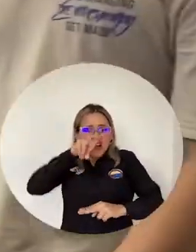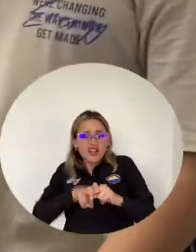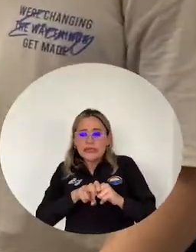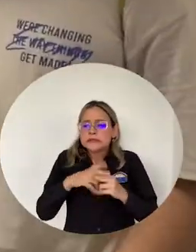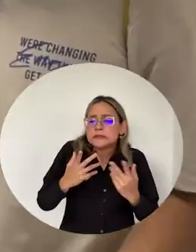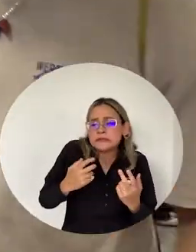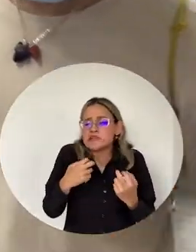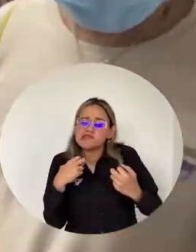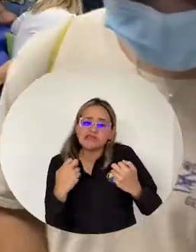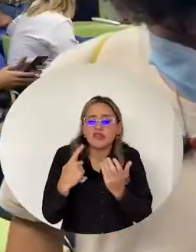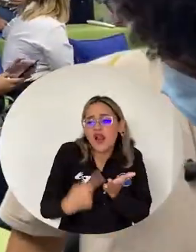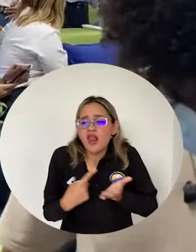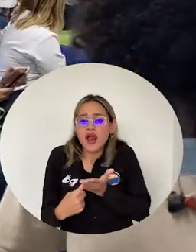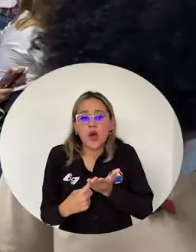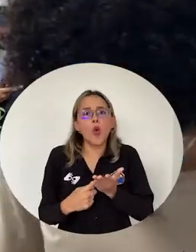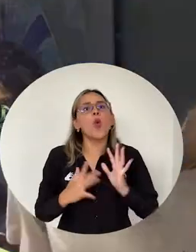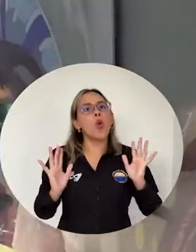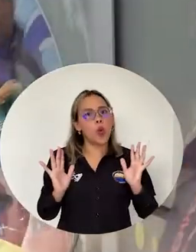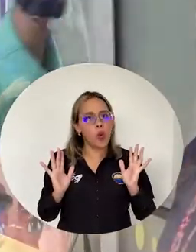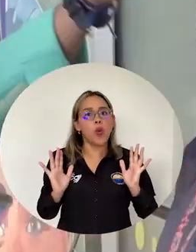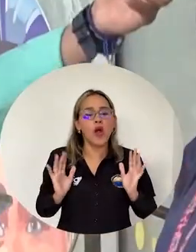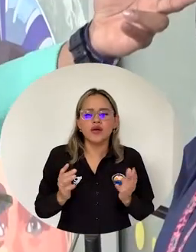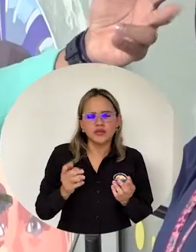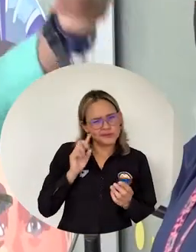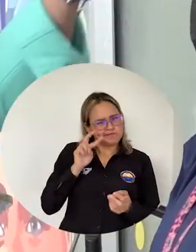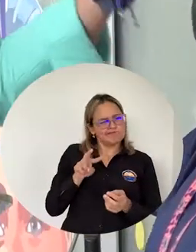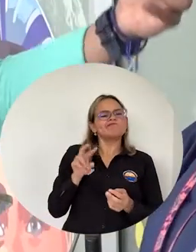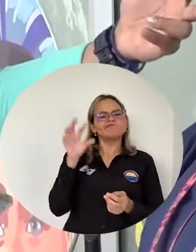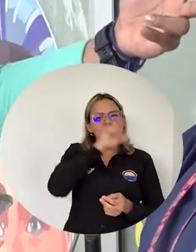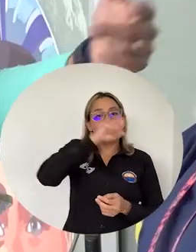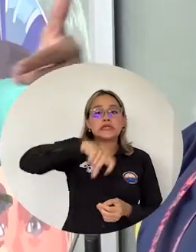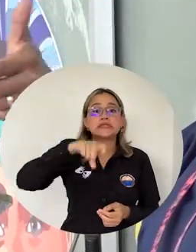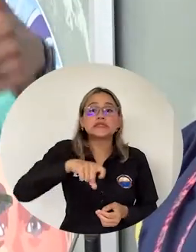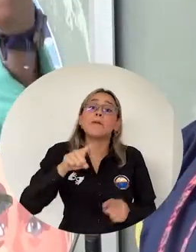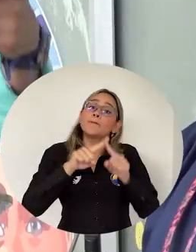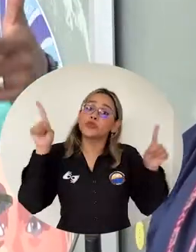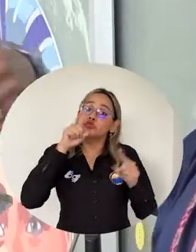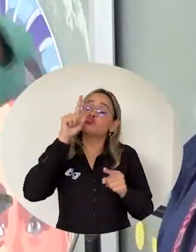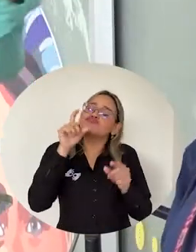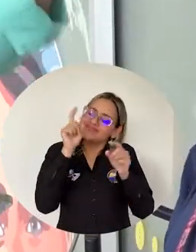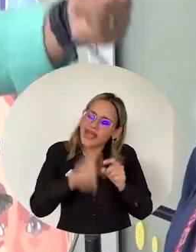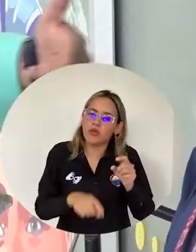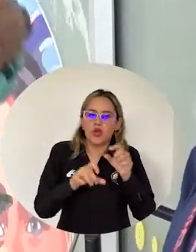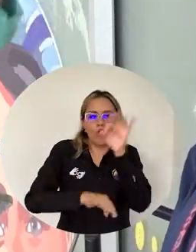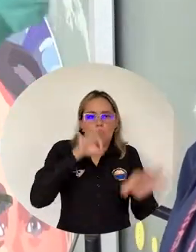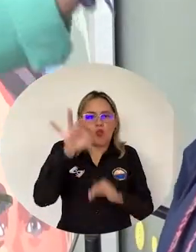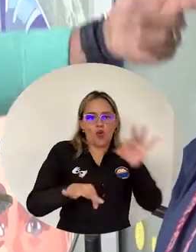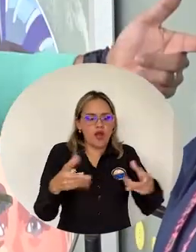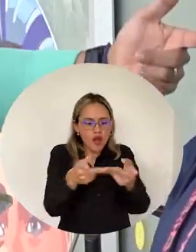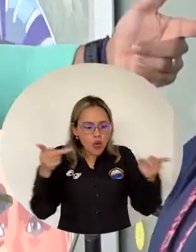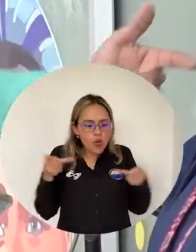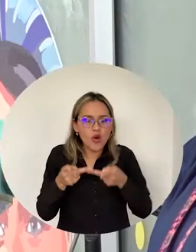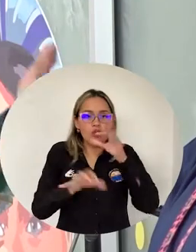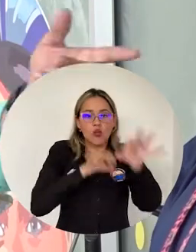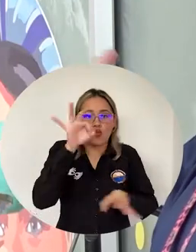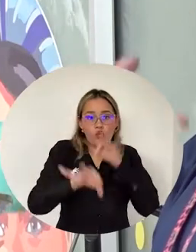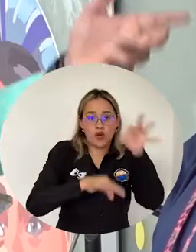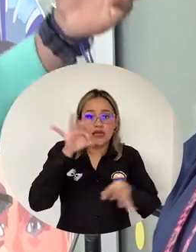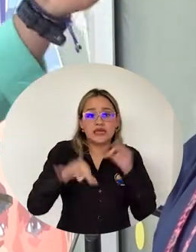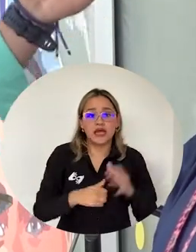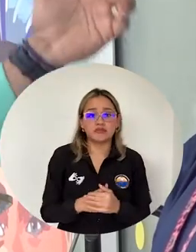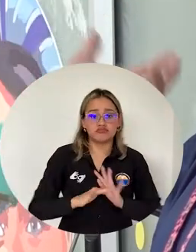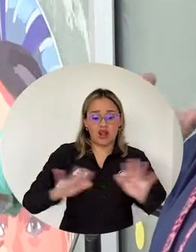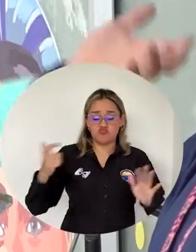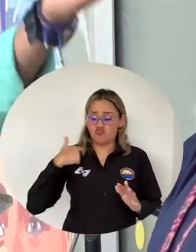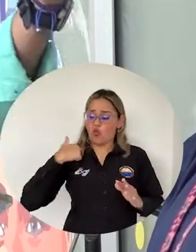clase Pero para que se use de forma dinámica hay que cuidarlo, conservarlo Y hay que permitir que muchos circulen en el día No que simplemente